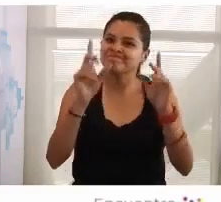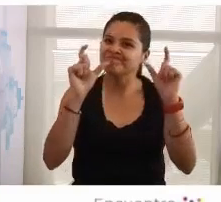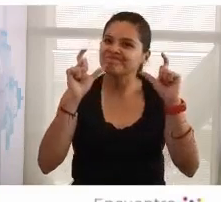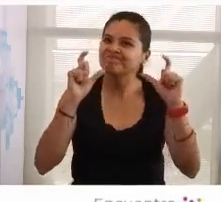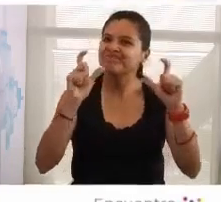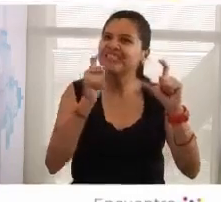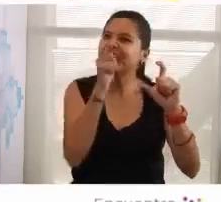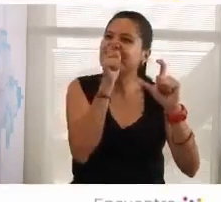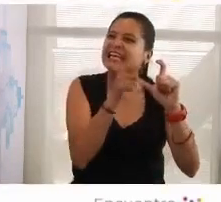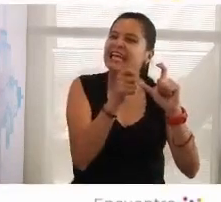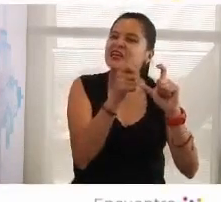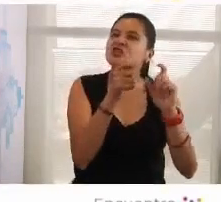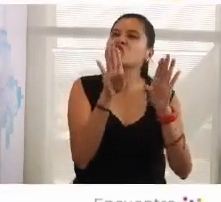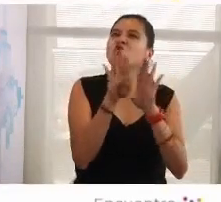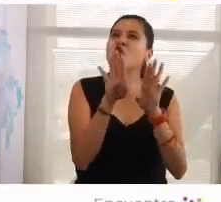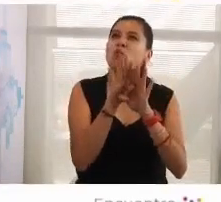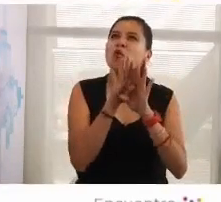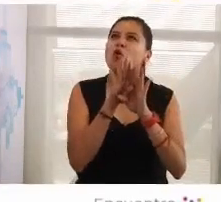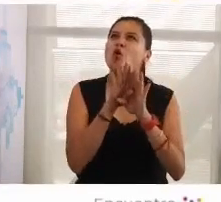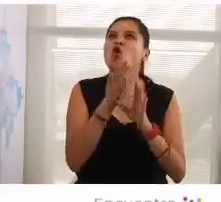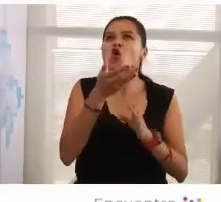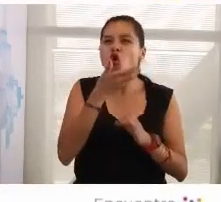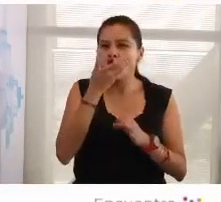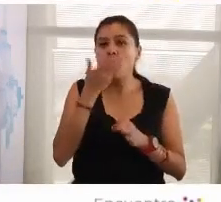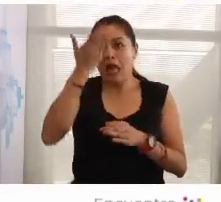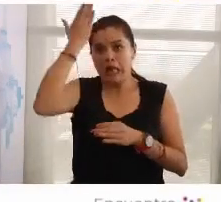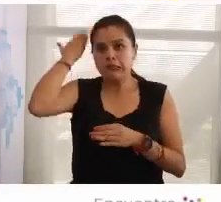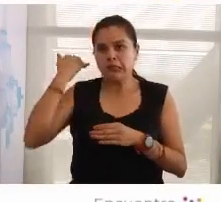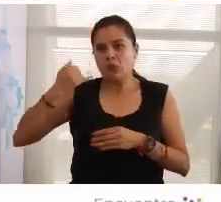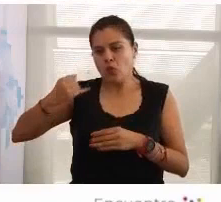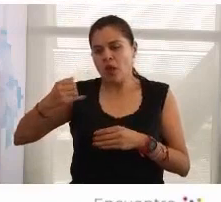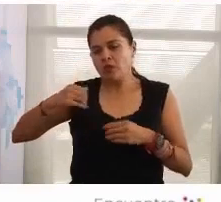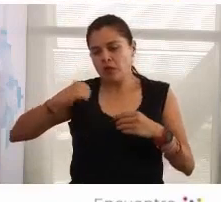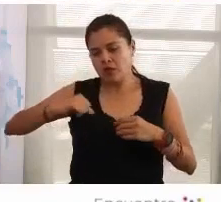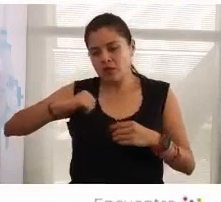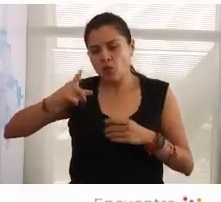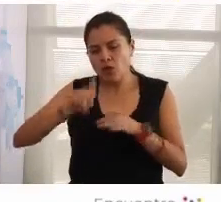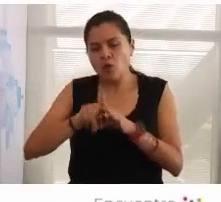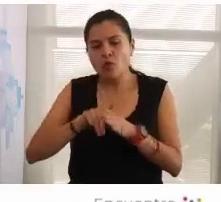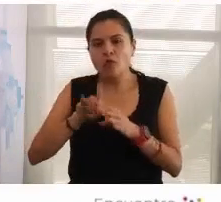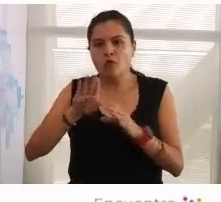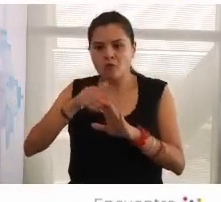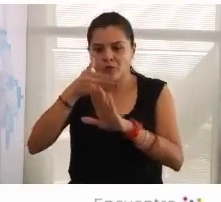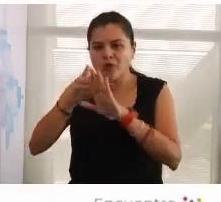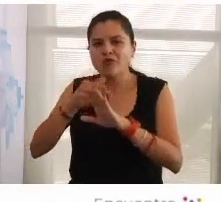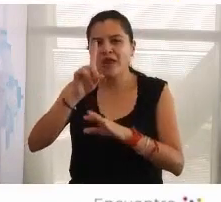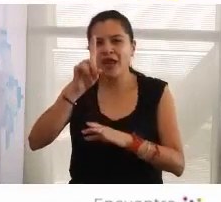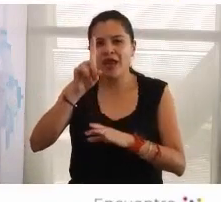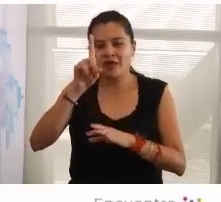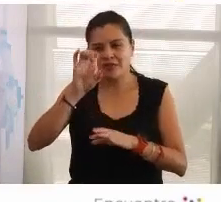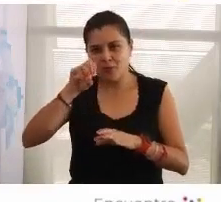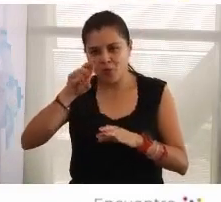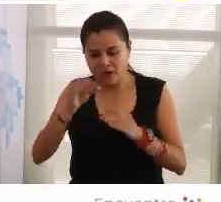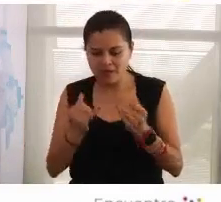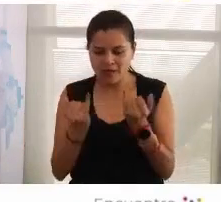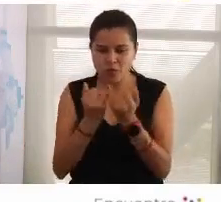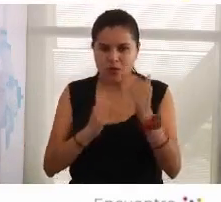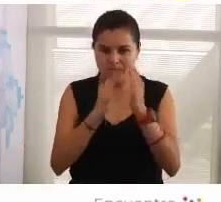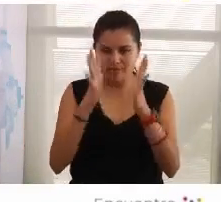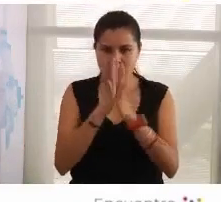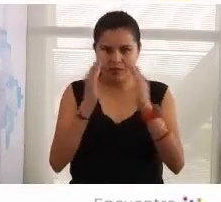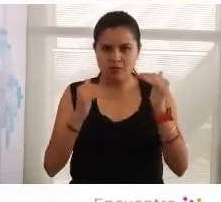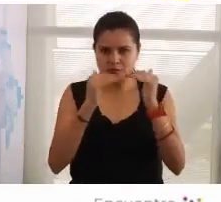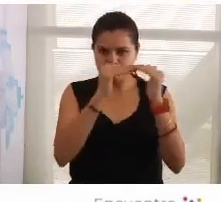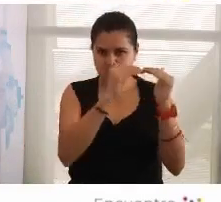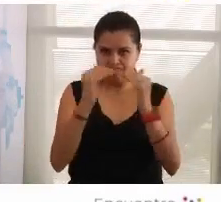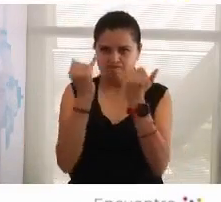una reacción conservadora las amenazas a la democracia yo tengo la percepción de que así como la sociedad civil